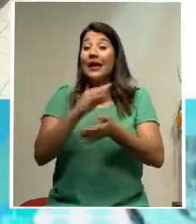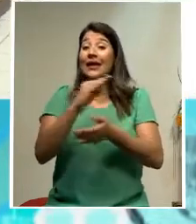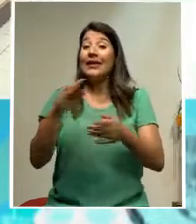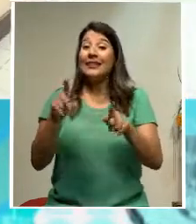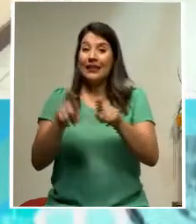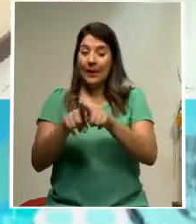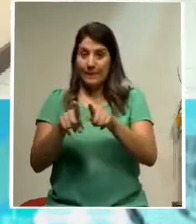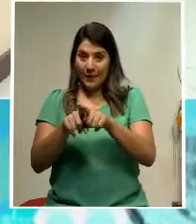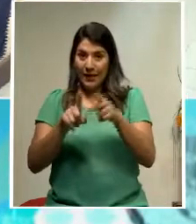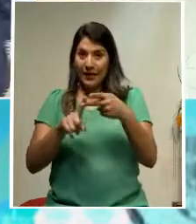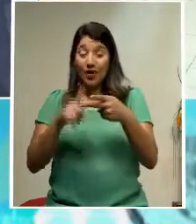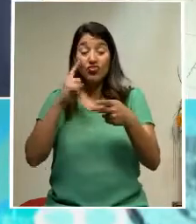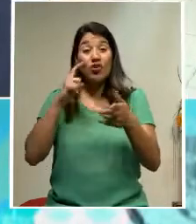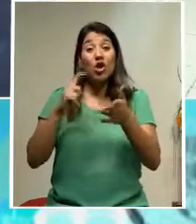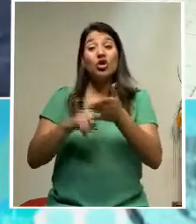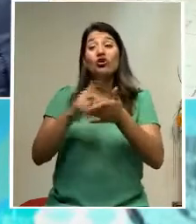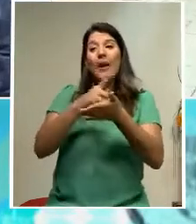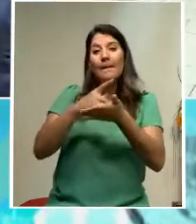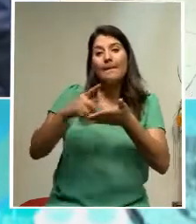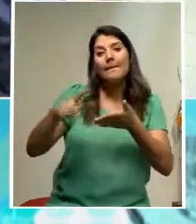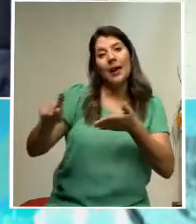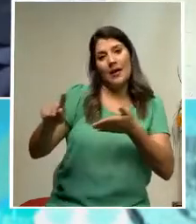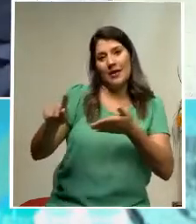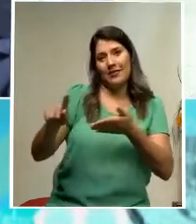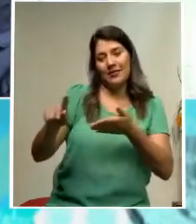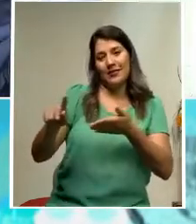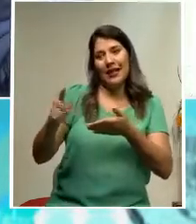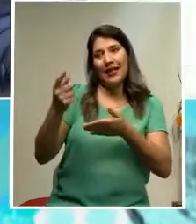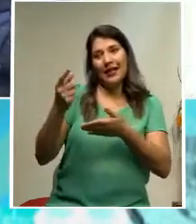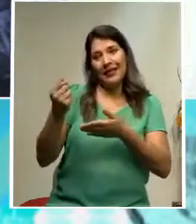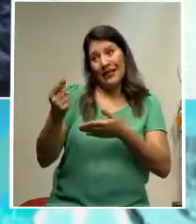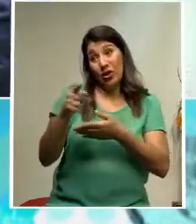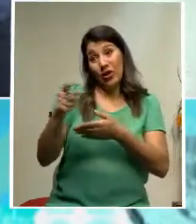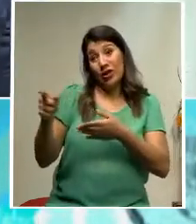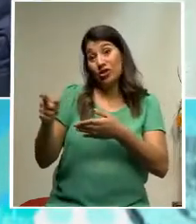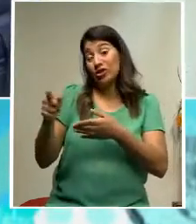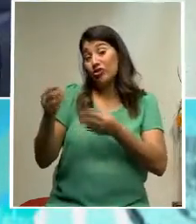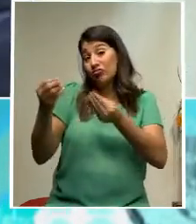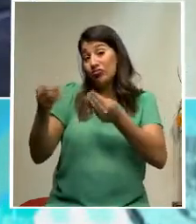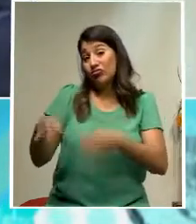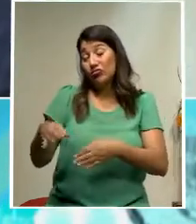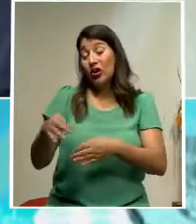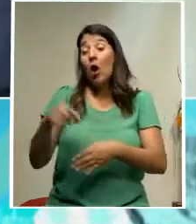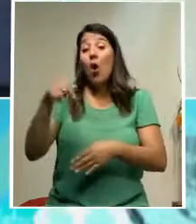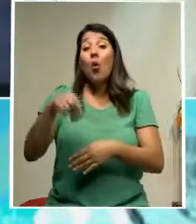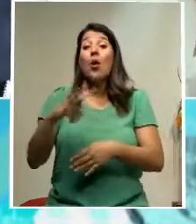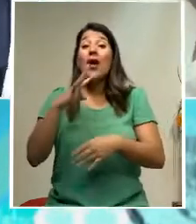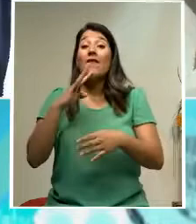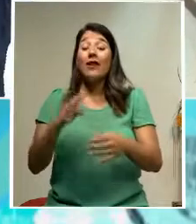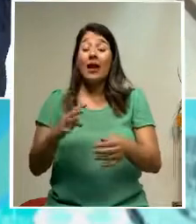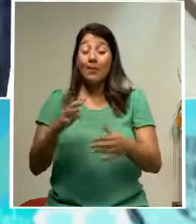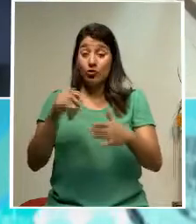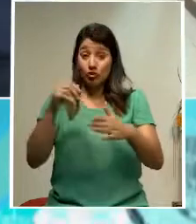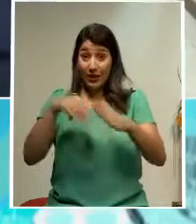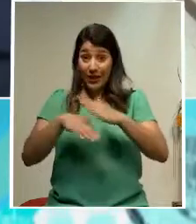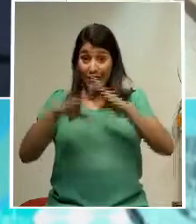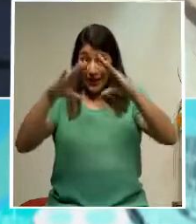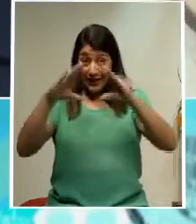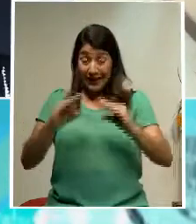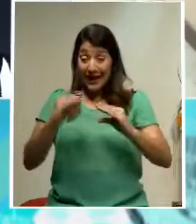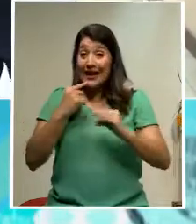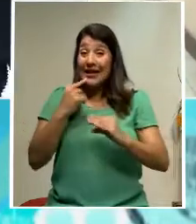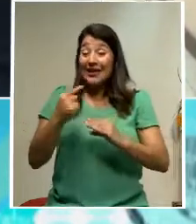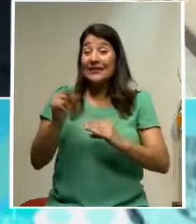también el pago de esta indemnización. Conversando con Don Johnny Araya en horas de la tarde, vía telefónica nos indicaba que esta